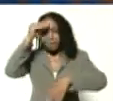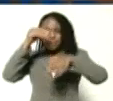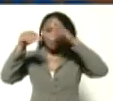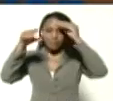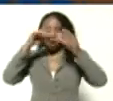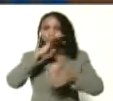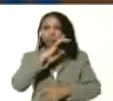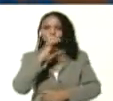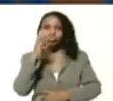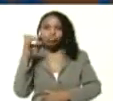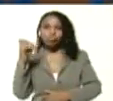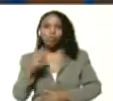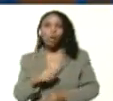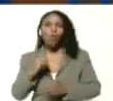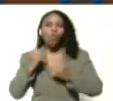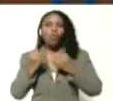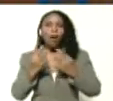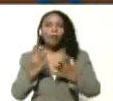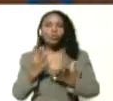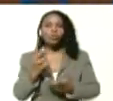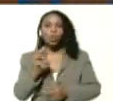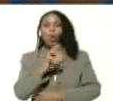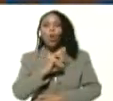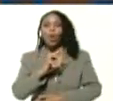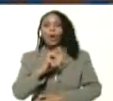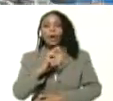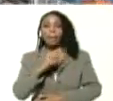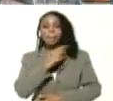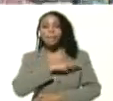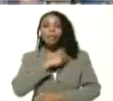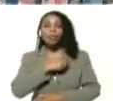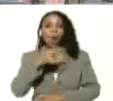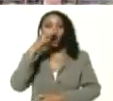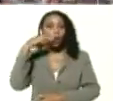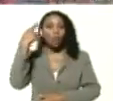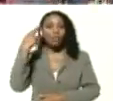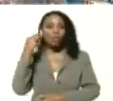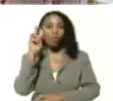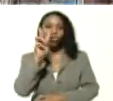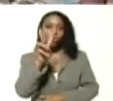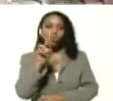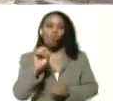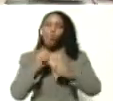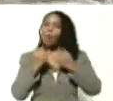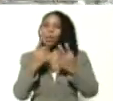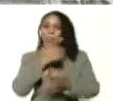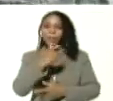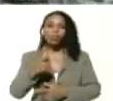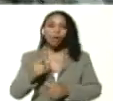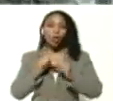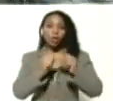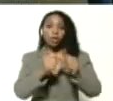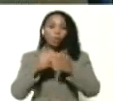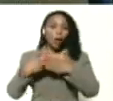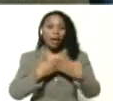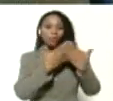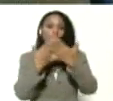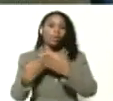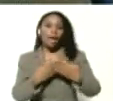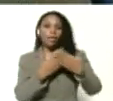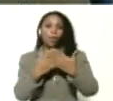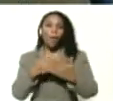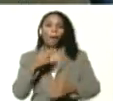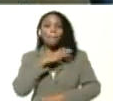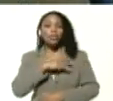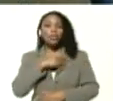cuantos Robinson 2 cuanta gente ha sacado la primaria cuanta gente sigue sacando la secundaria misión